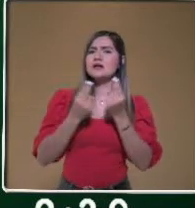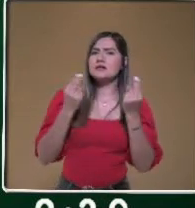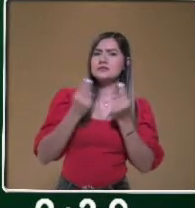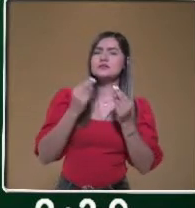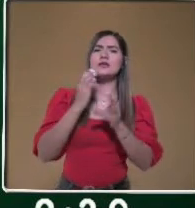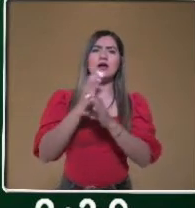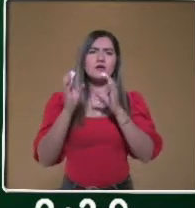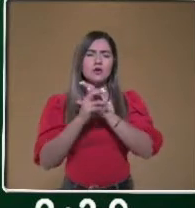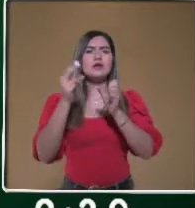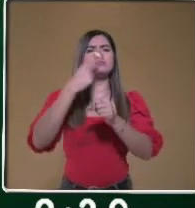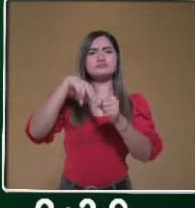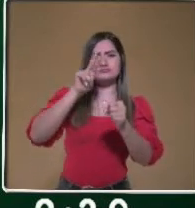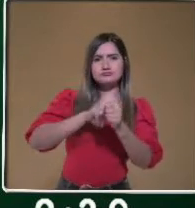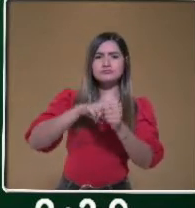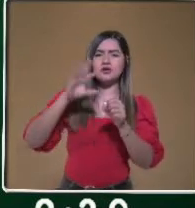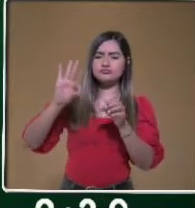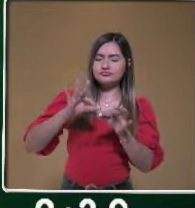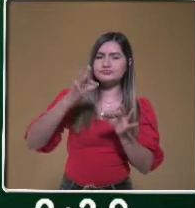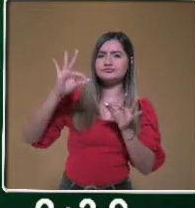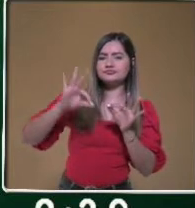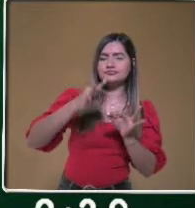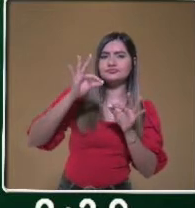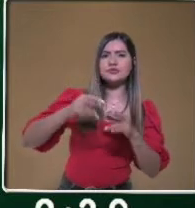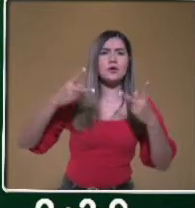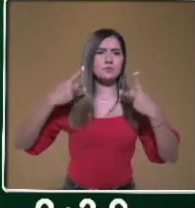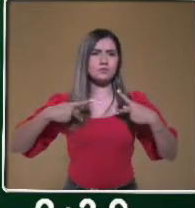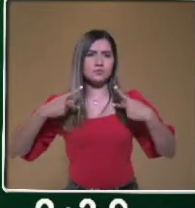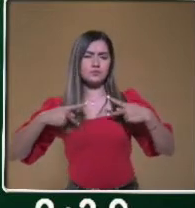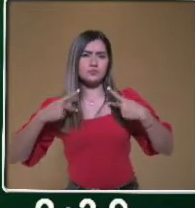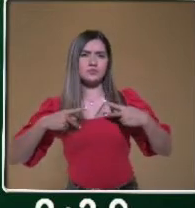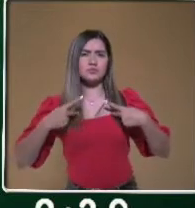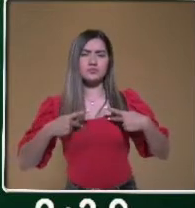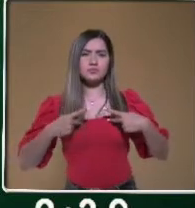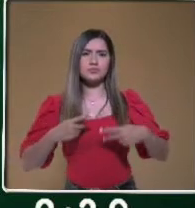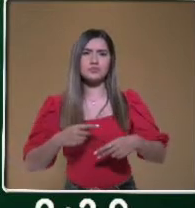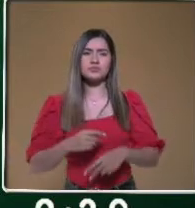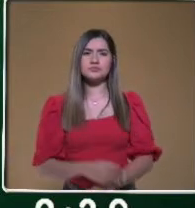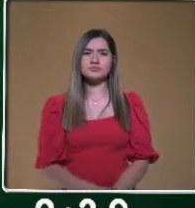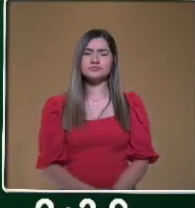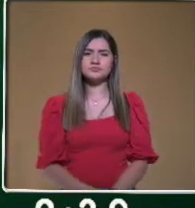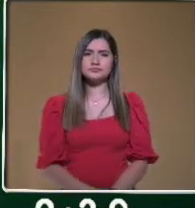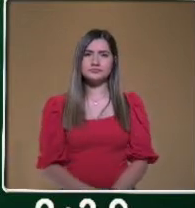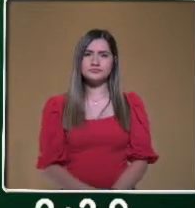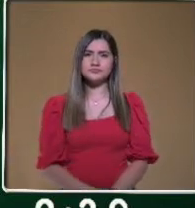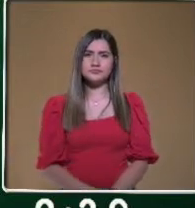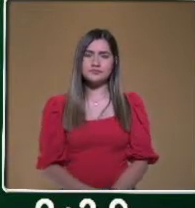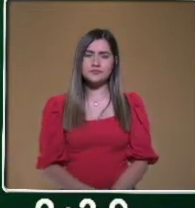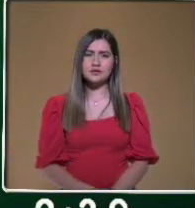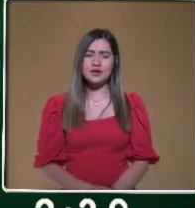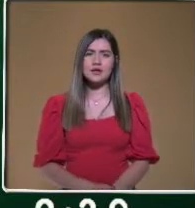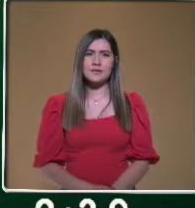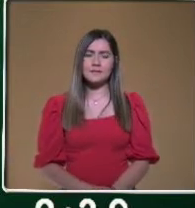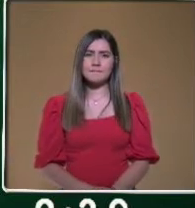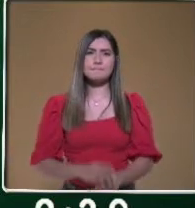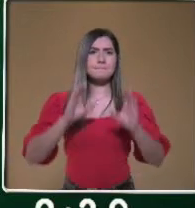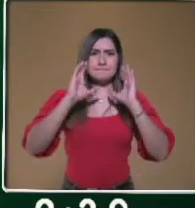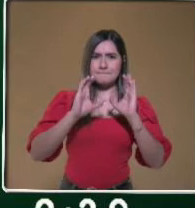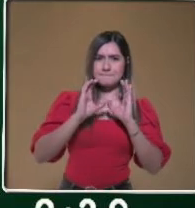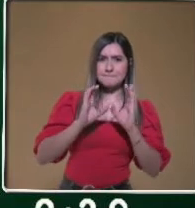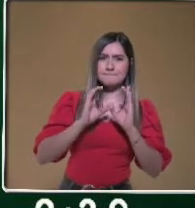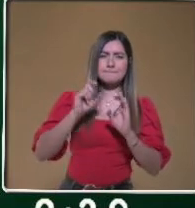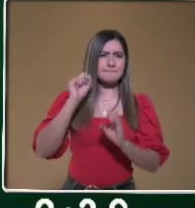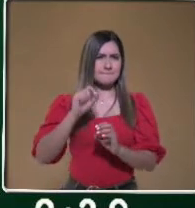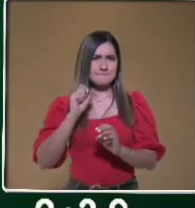artesanales o de proveedores que traten a sus empleados de manera justa y que cuiden de manera sustentable